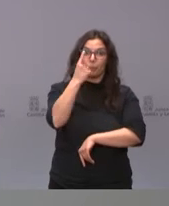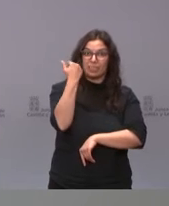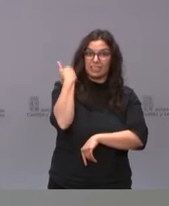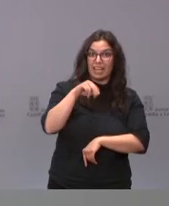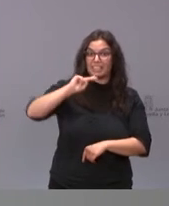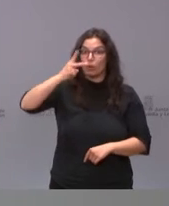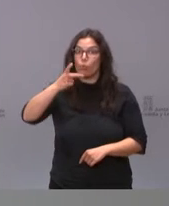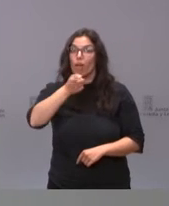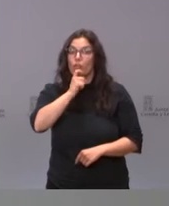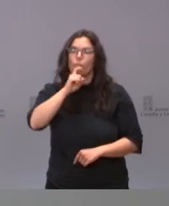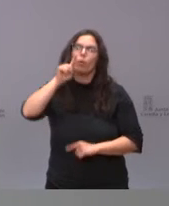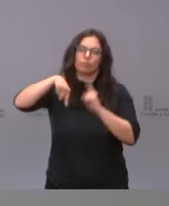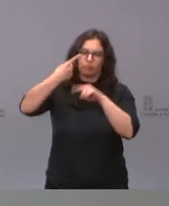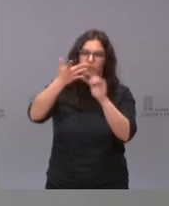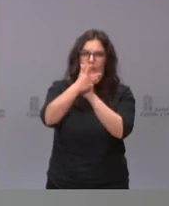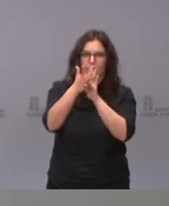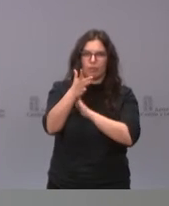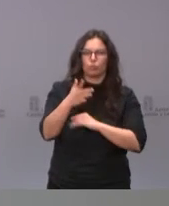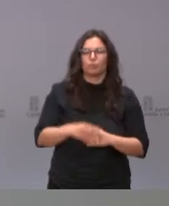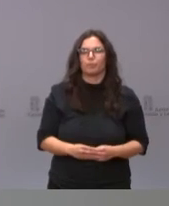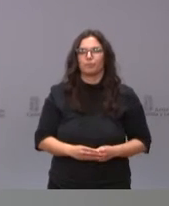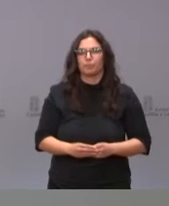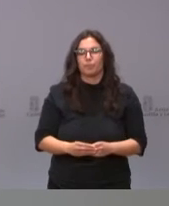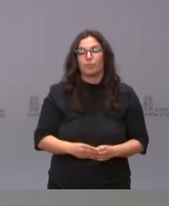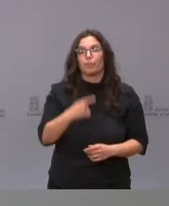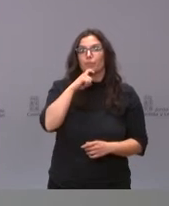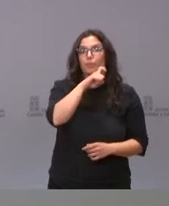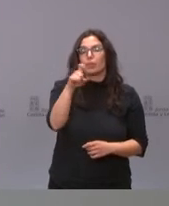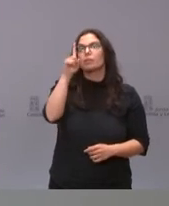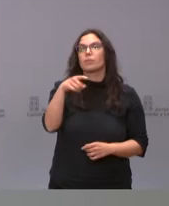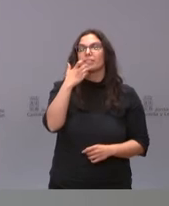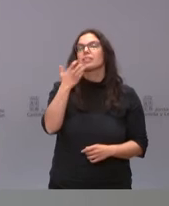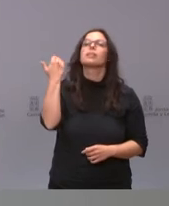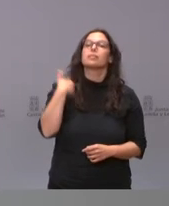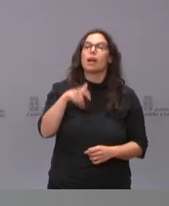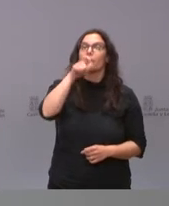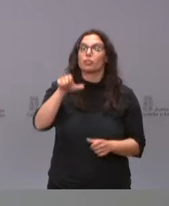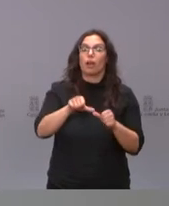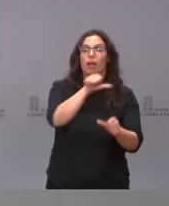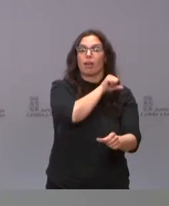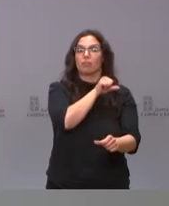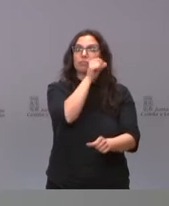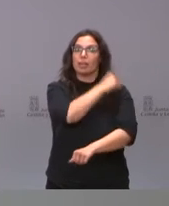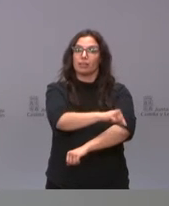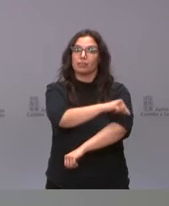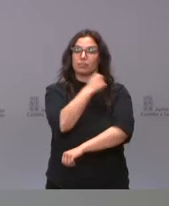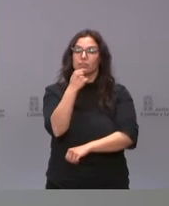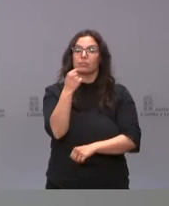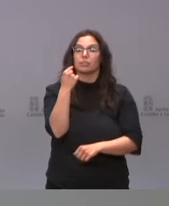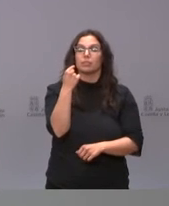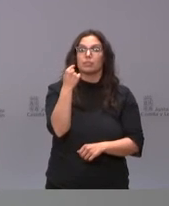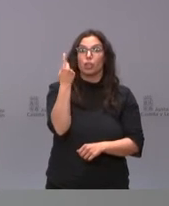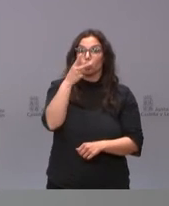comunicando decirles que todas aquellas personas que hayan sido vacunadas con AstraZeneca en los últimos 14 días